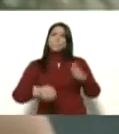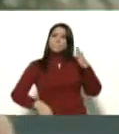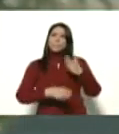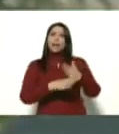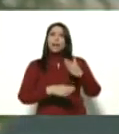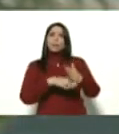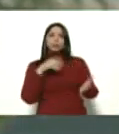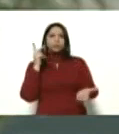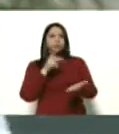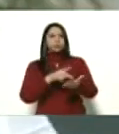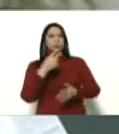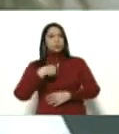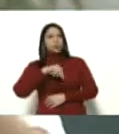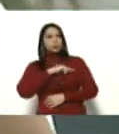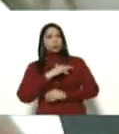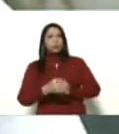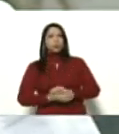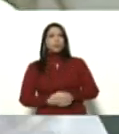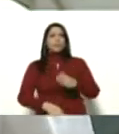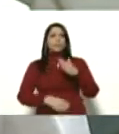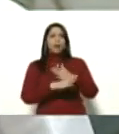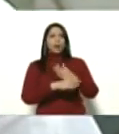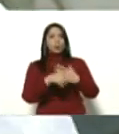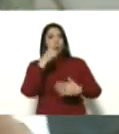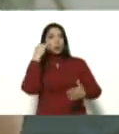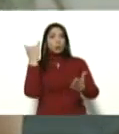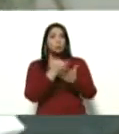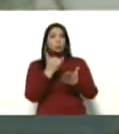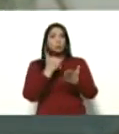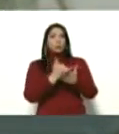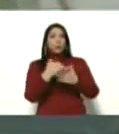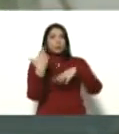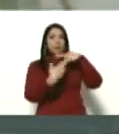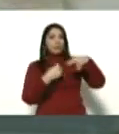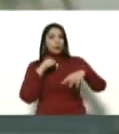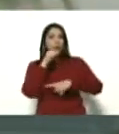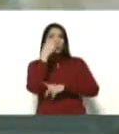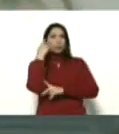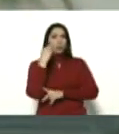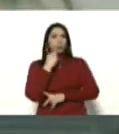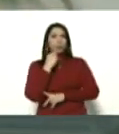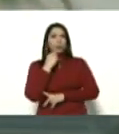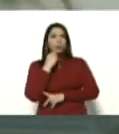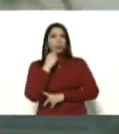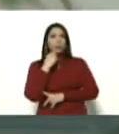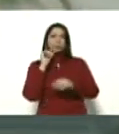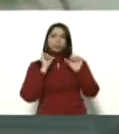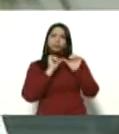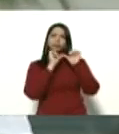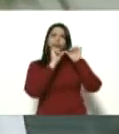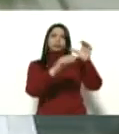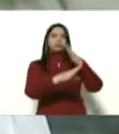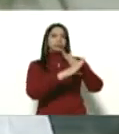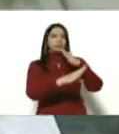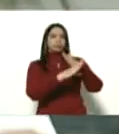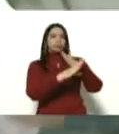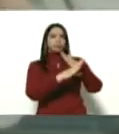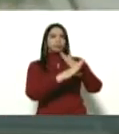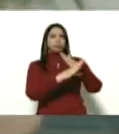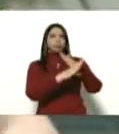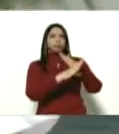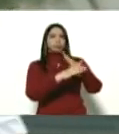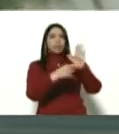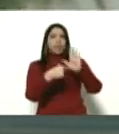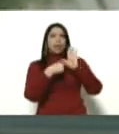porque nosotros vamos a ser garantes de que la revolución bolivariana se mantenga y sigue en pie de lucha